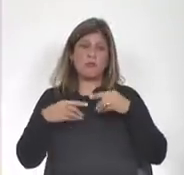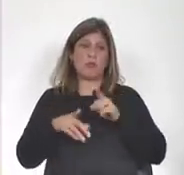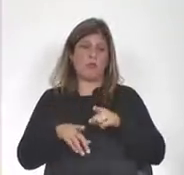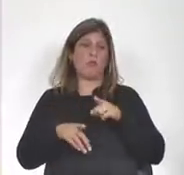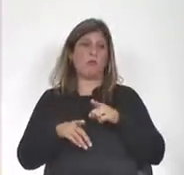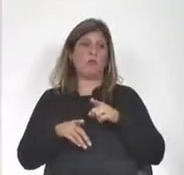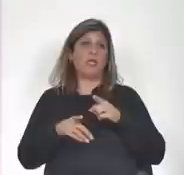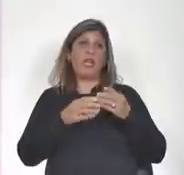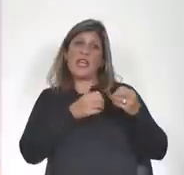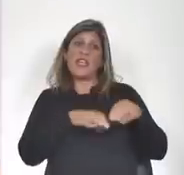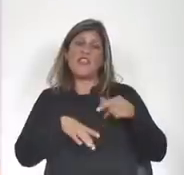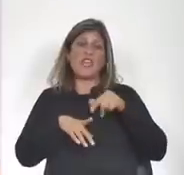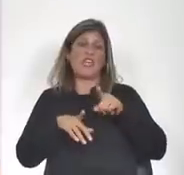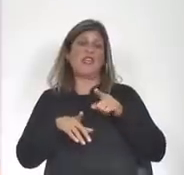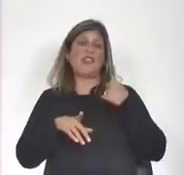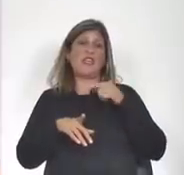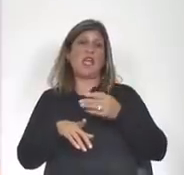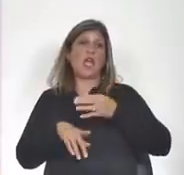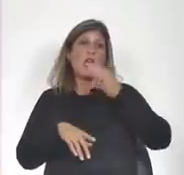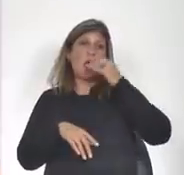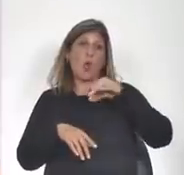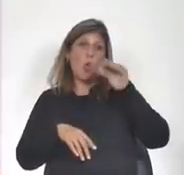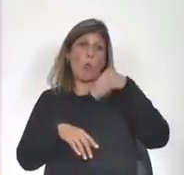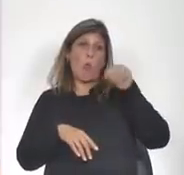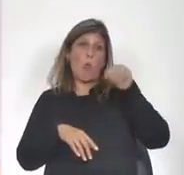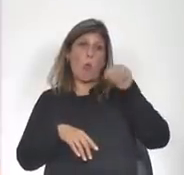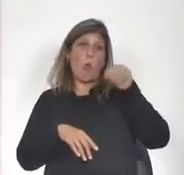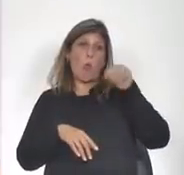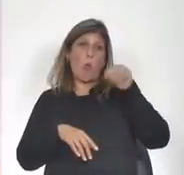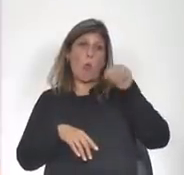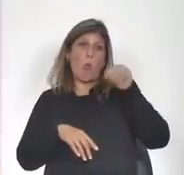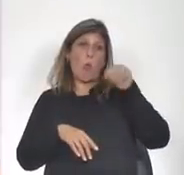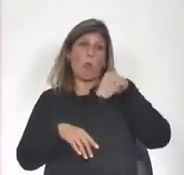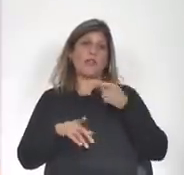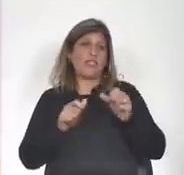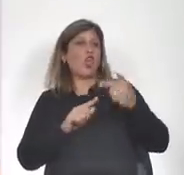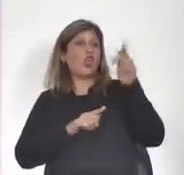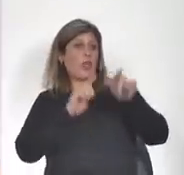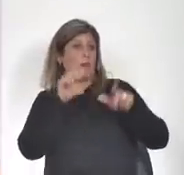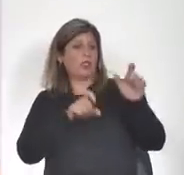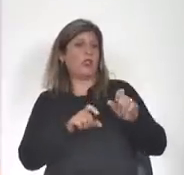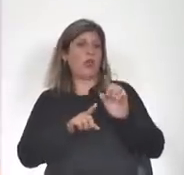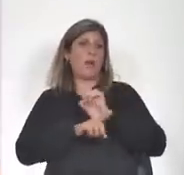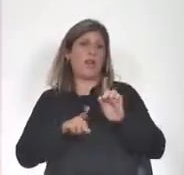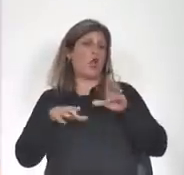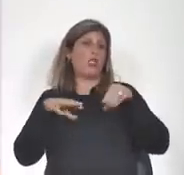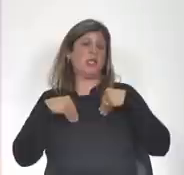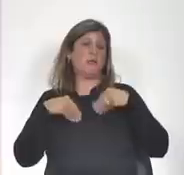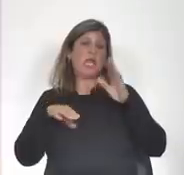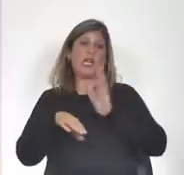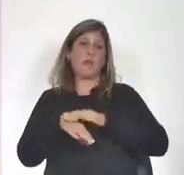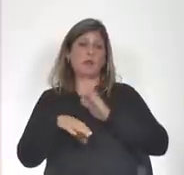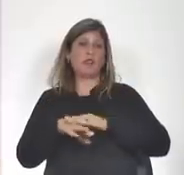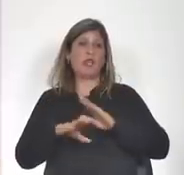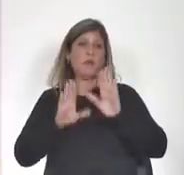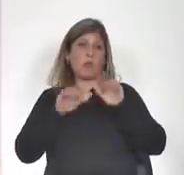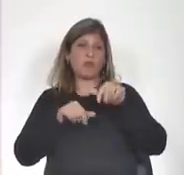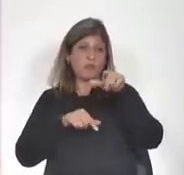ampararse en lo que hicieron otros para no hacerse responsable de sus propias acciones.